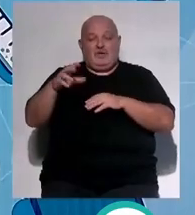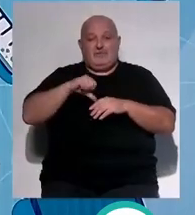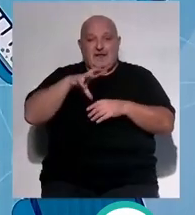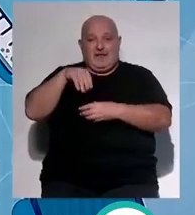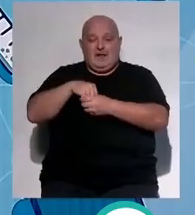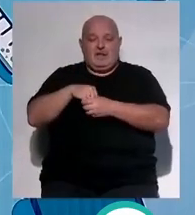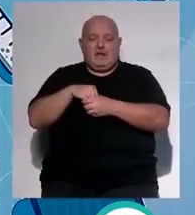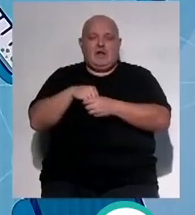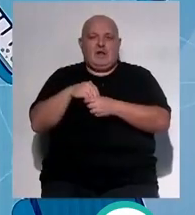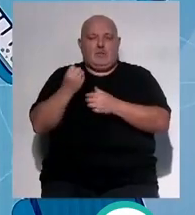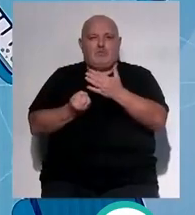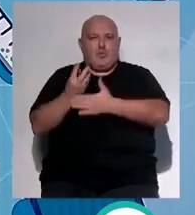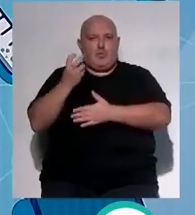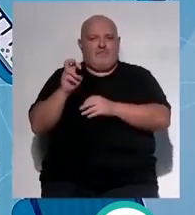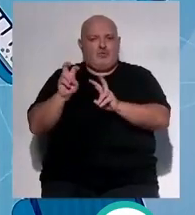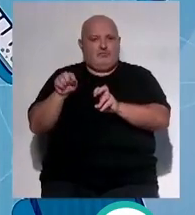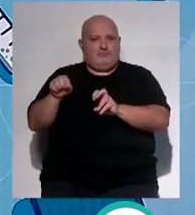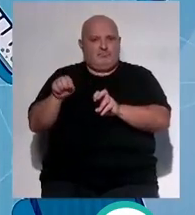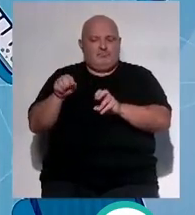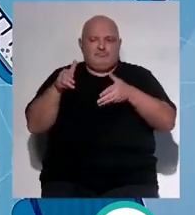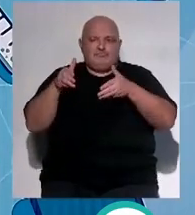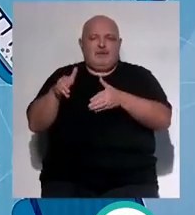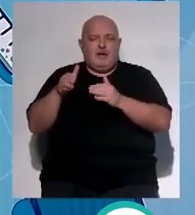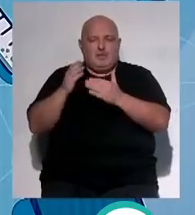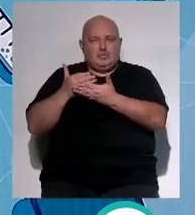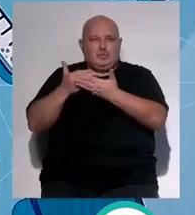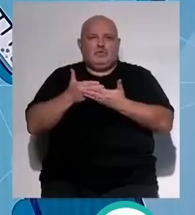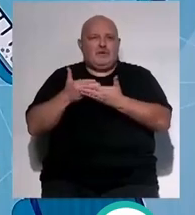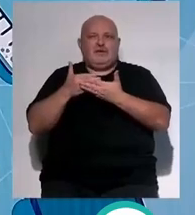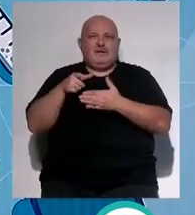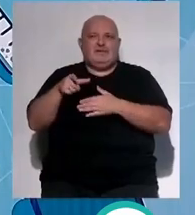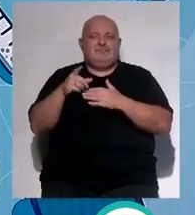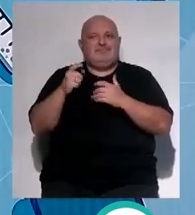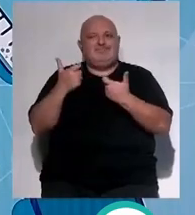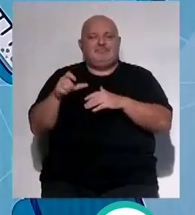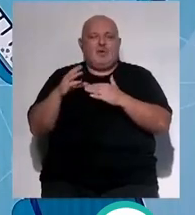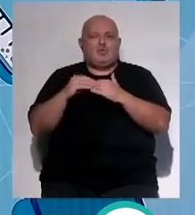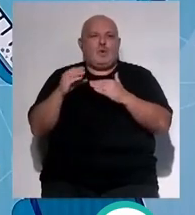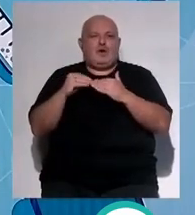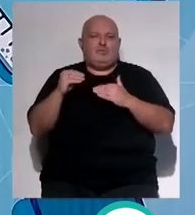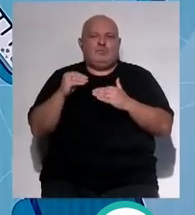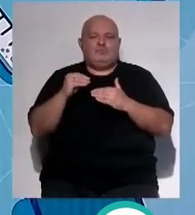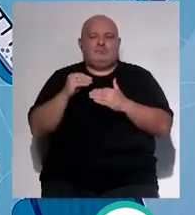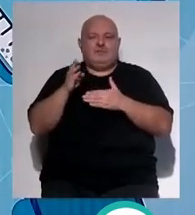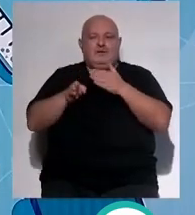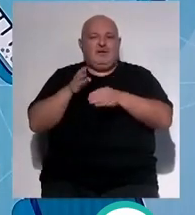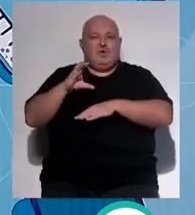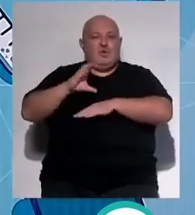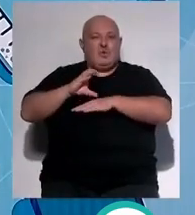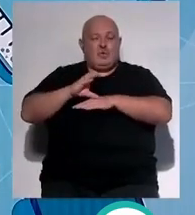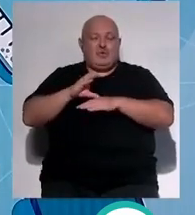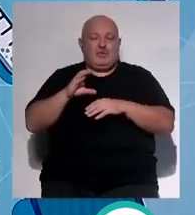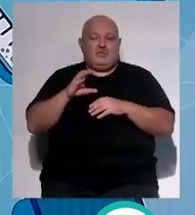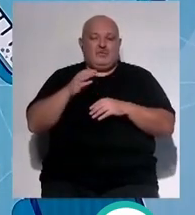hospital contamos con una sala específica para atender a estos pacientes porque estos son pacientes que normalmente cuando acuden a la consulta de los